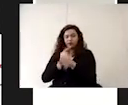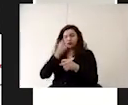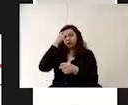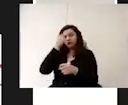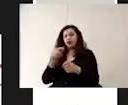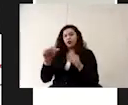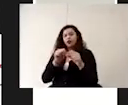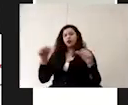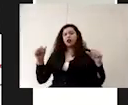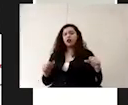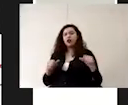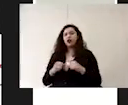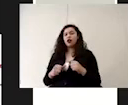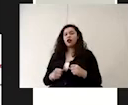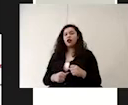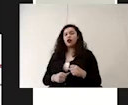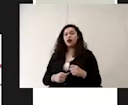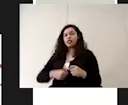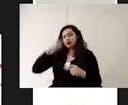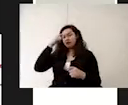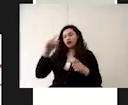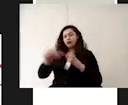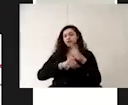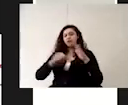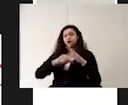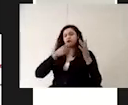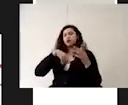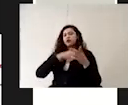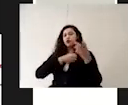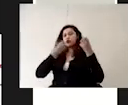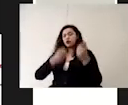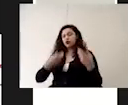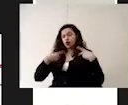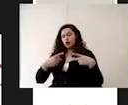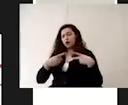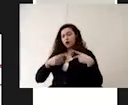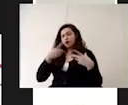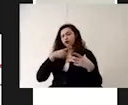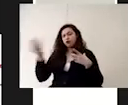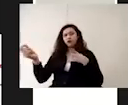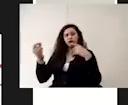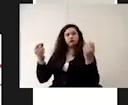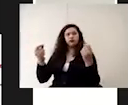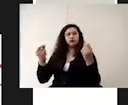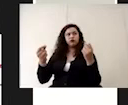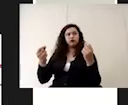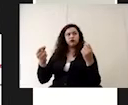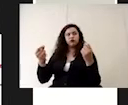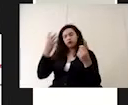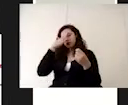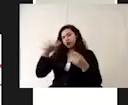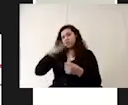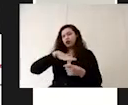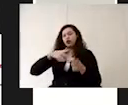esta área de aislamiento y nos aseguremos de que la persona que va a permanecer en esa área de